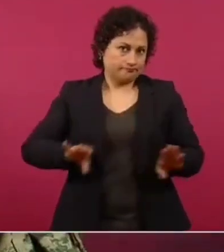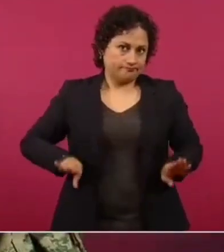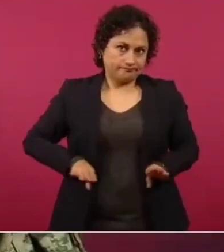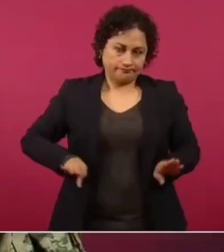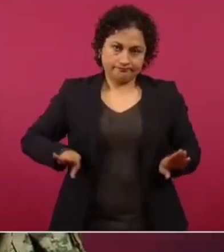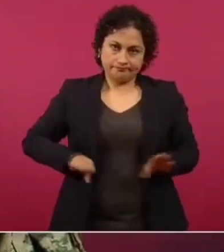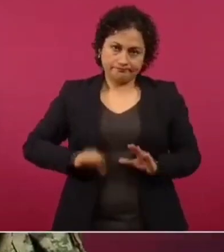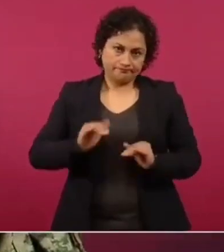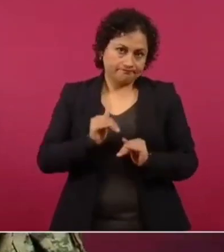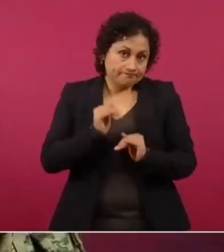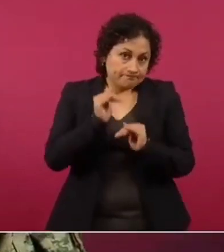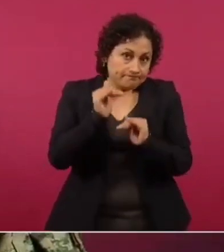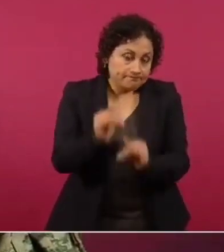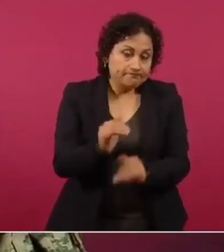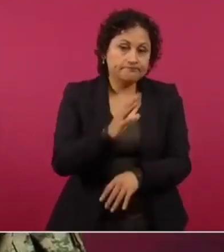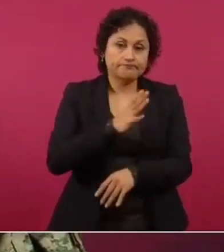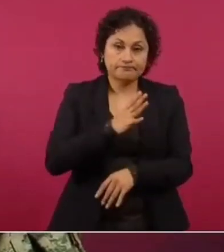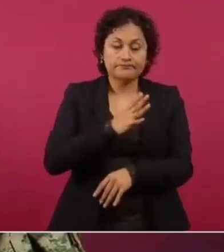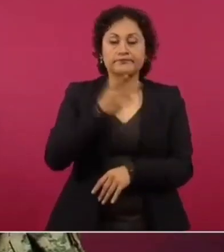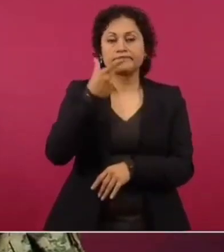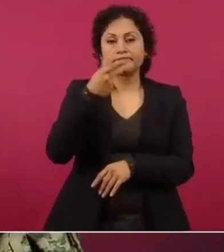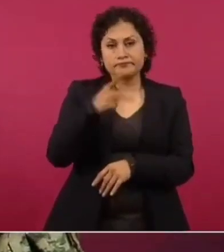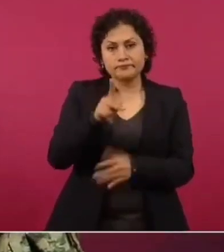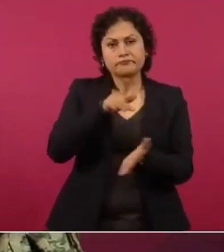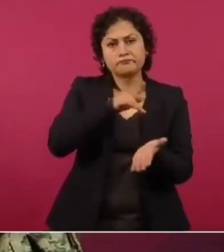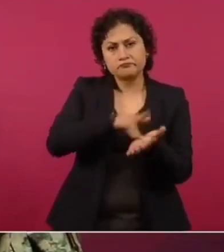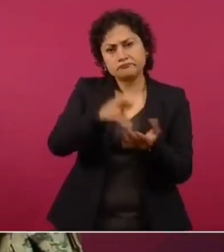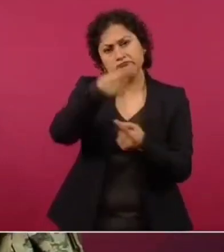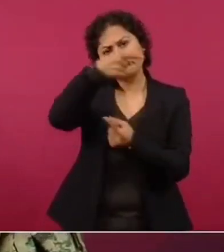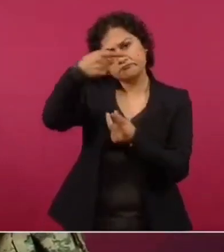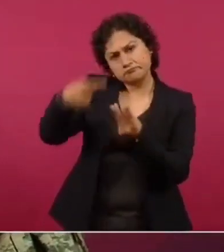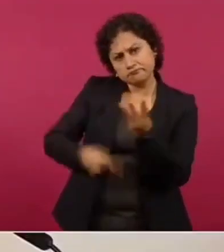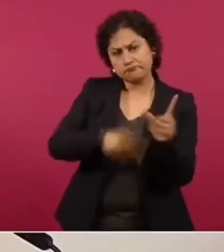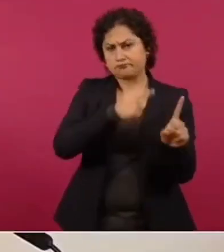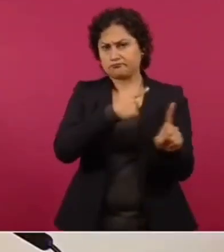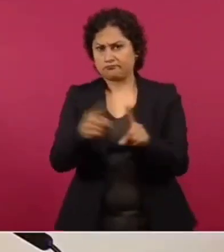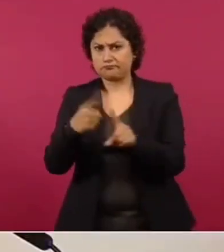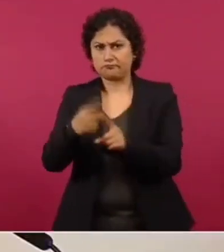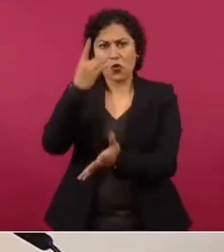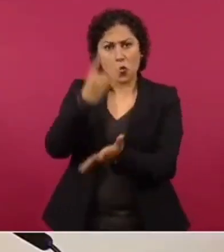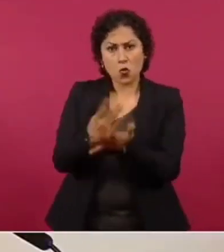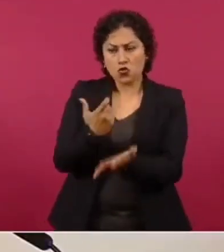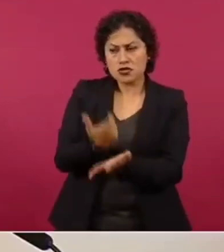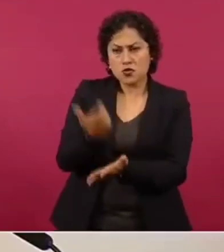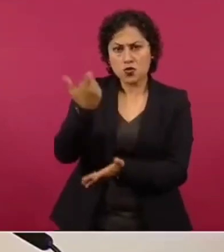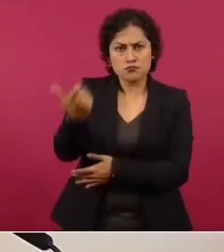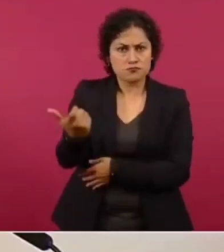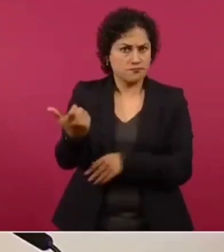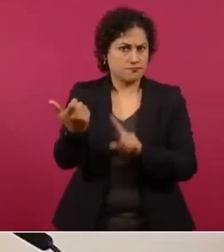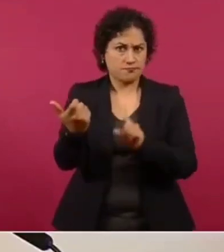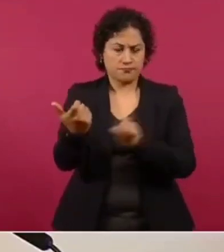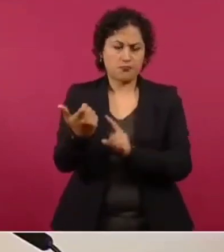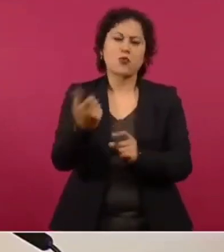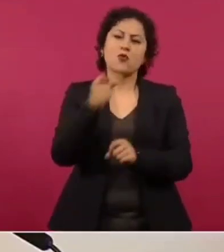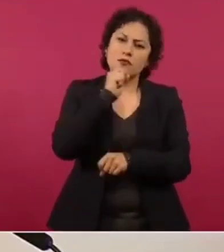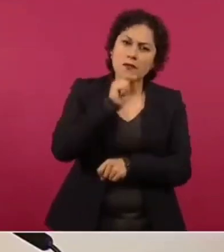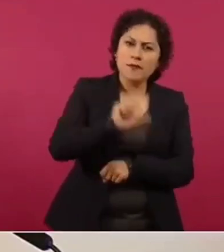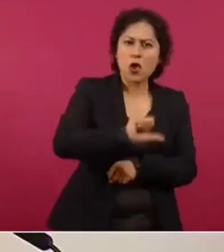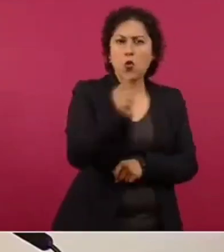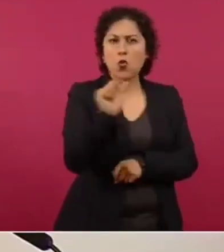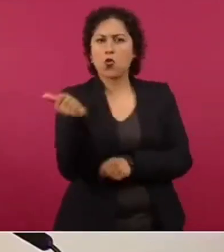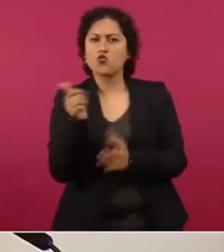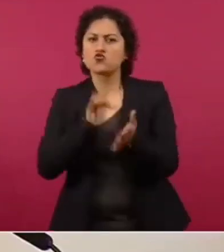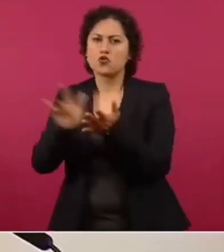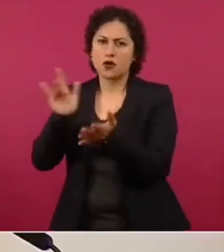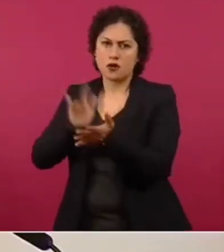las diferentes acciones de apoyo que hacemos. De acuerdo a lo que nos piden los deportistas,